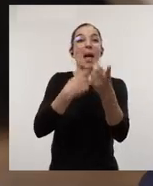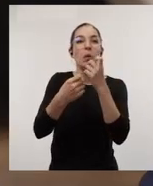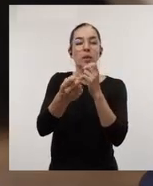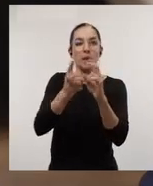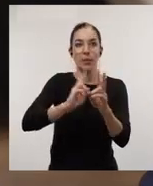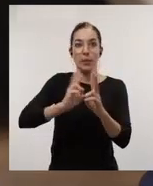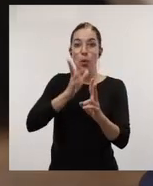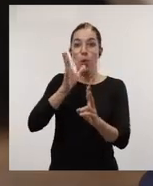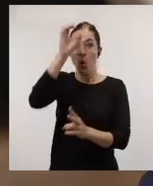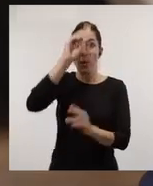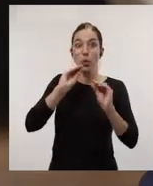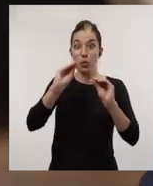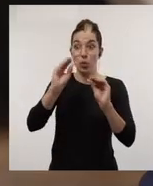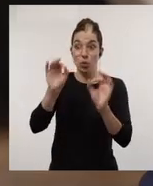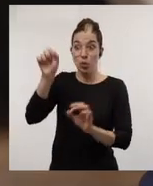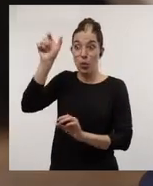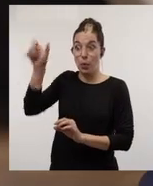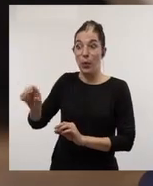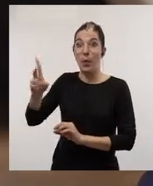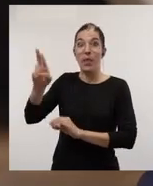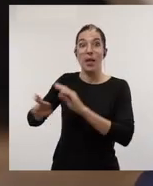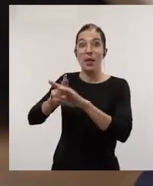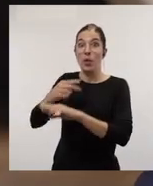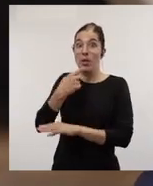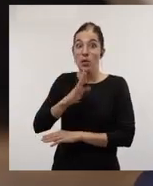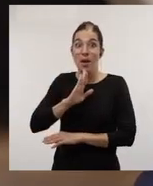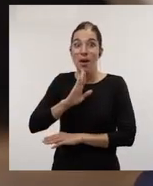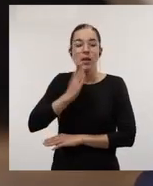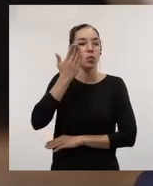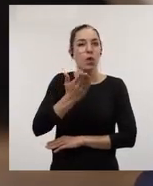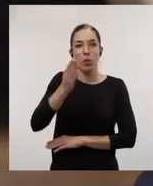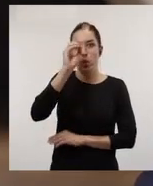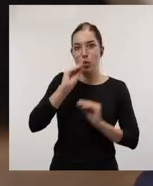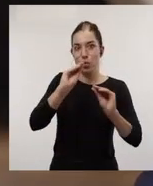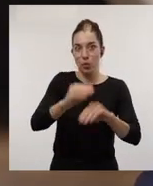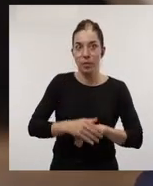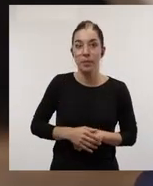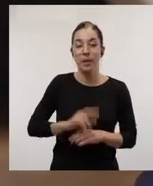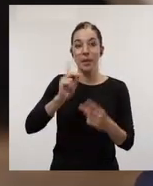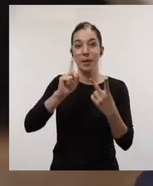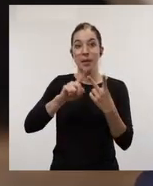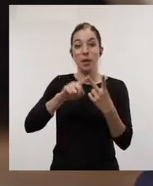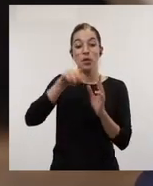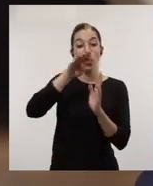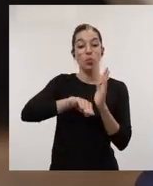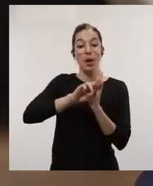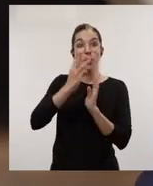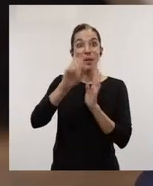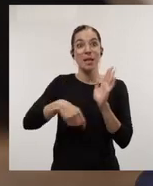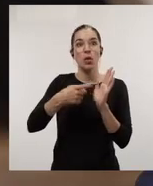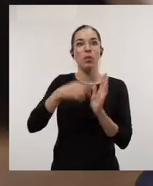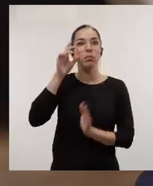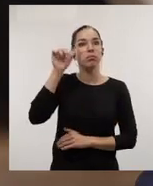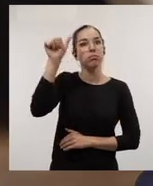cumplimentar porque vuestra opinión lo acabáis de escuchar por parte del vicerector es muy importante y el segundo mensaje es que podéis ver los tres programas